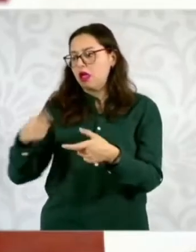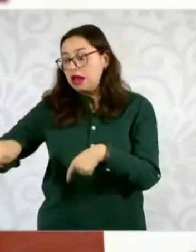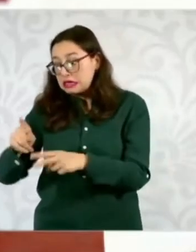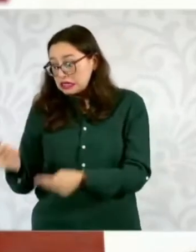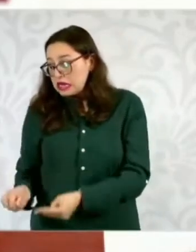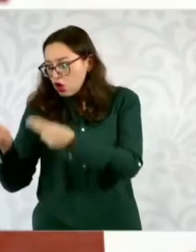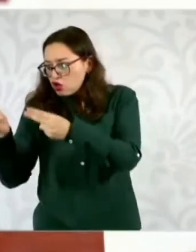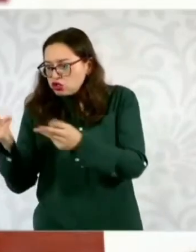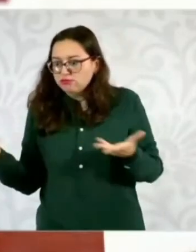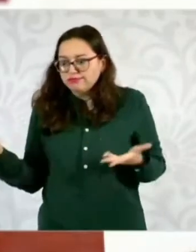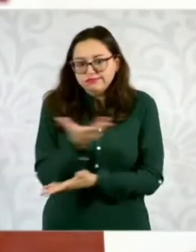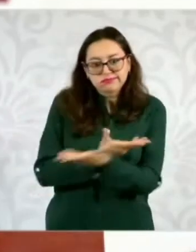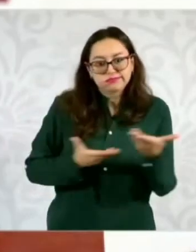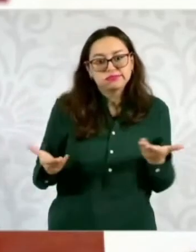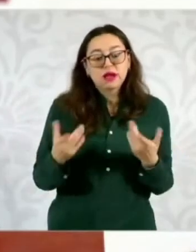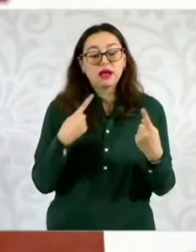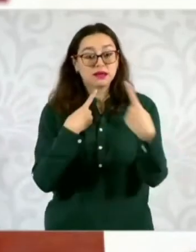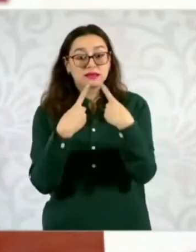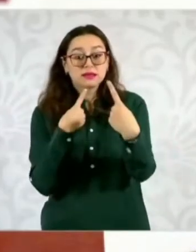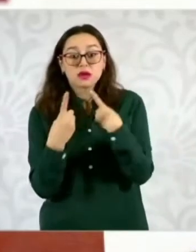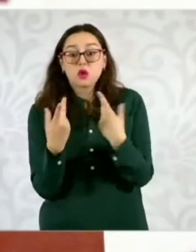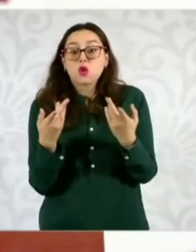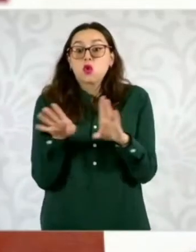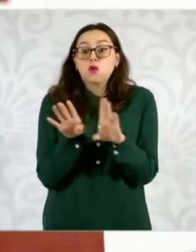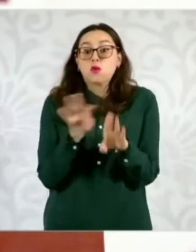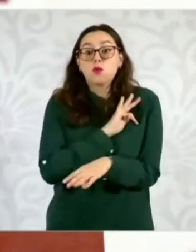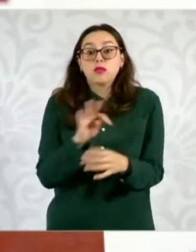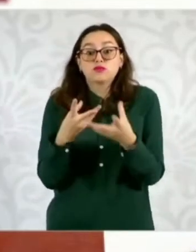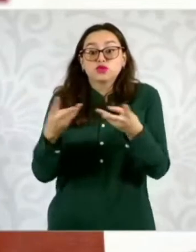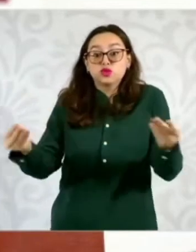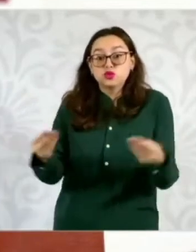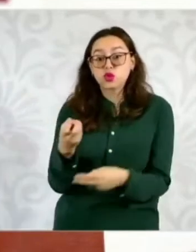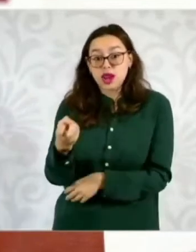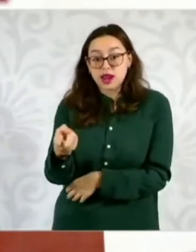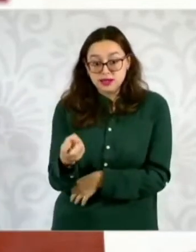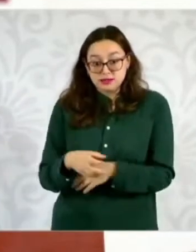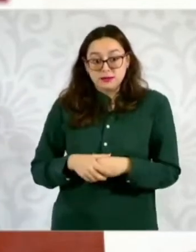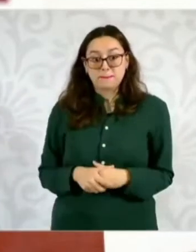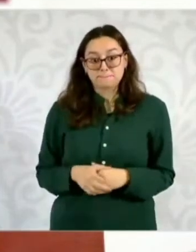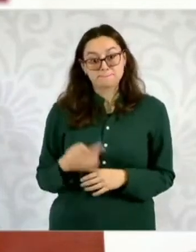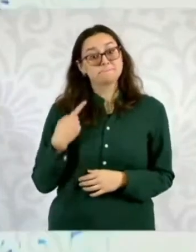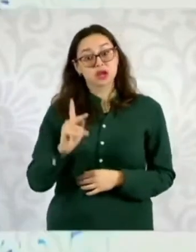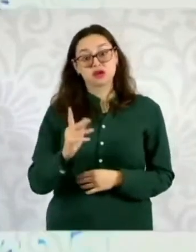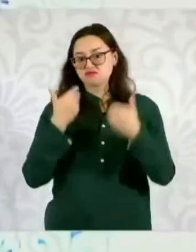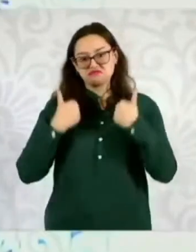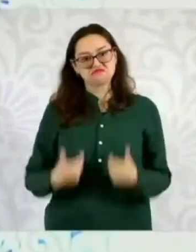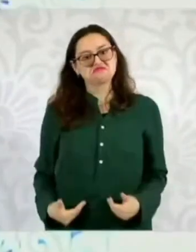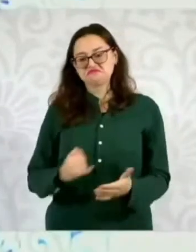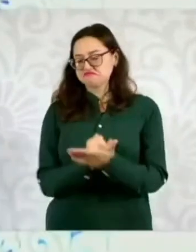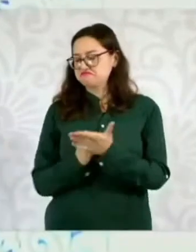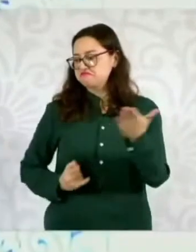esquemas también que den salida. Pero yo soy protectora de los animales.